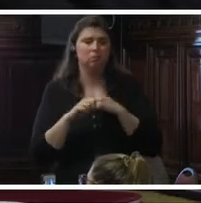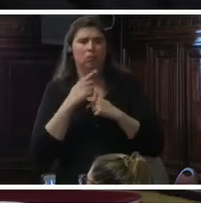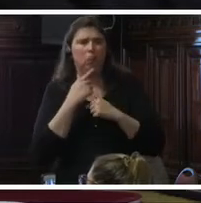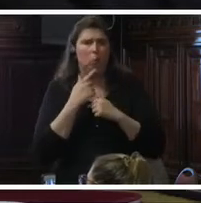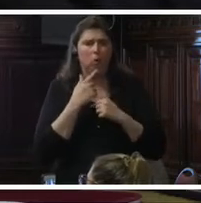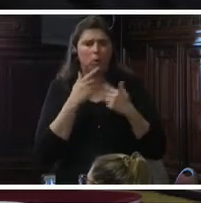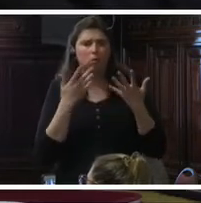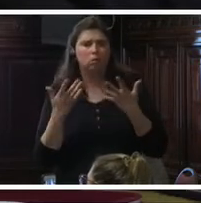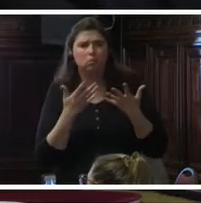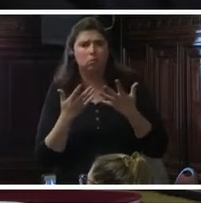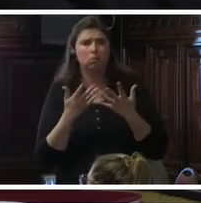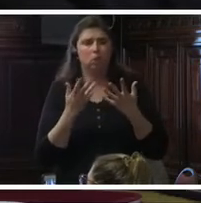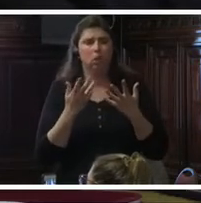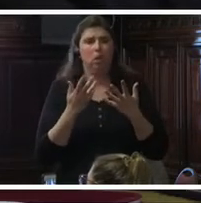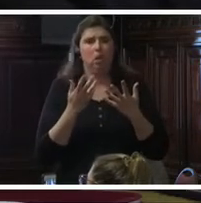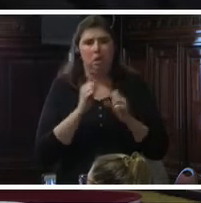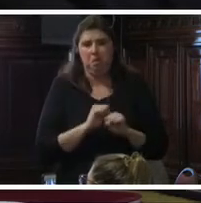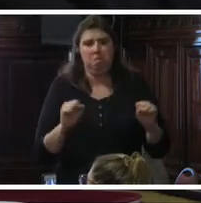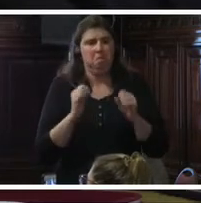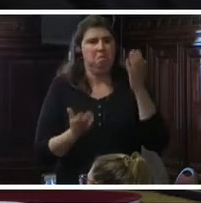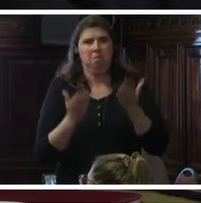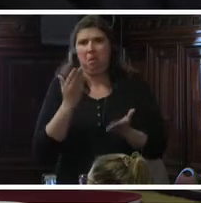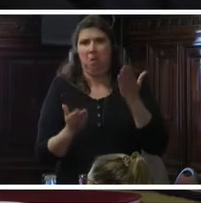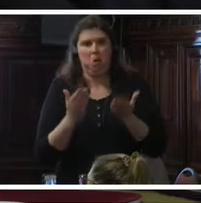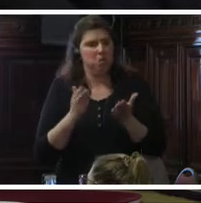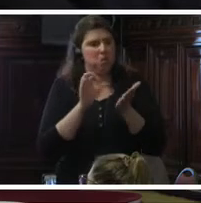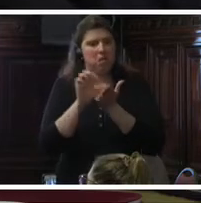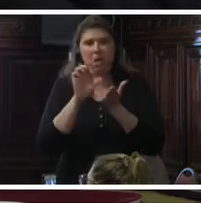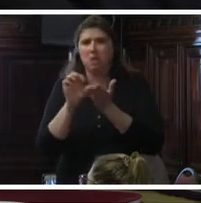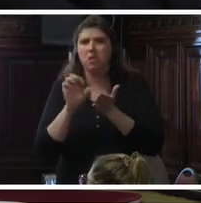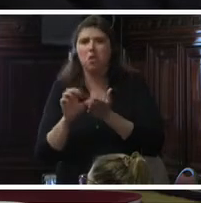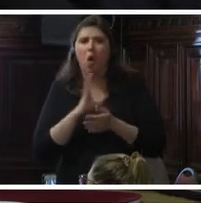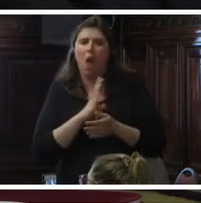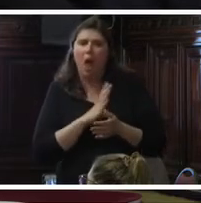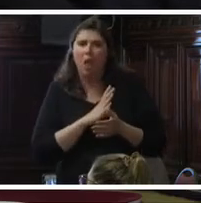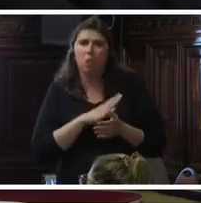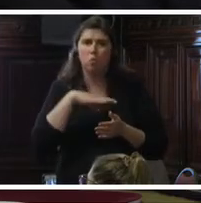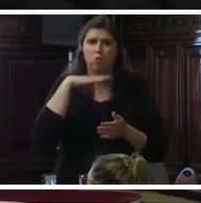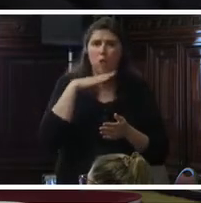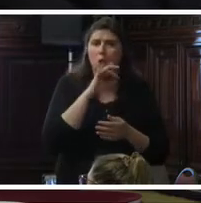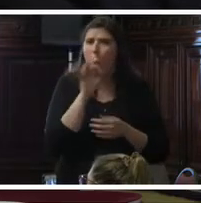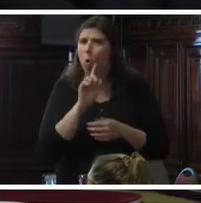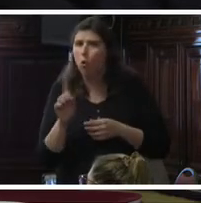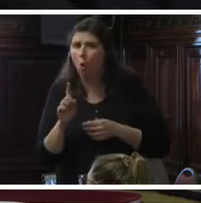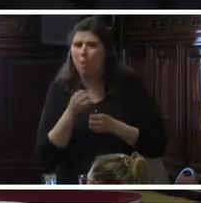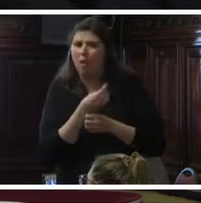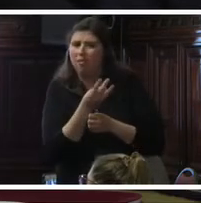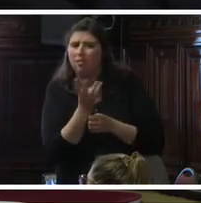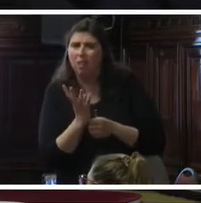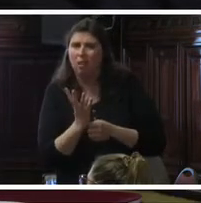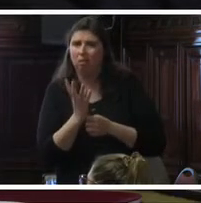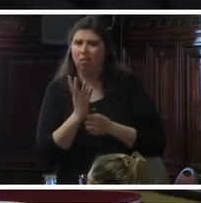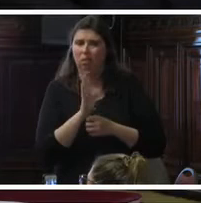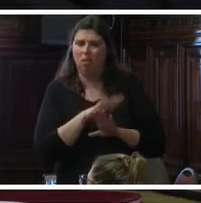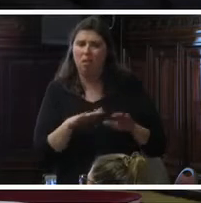la cifra impide hacer una evaluación sobre si los servicios disponibles son suficientes o no para los niños afectados. Y la